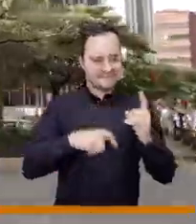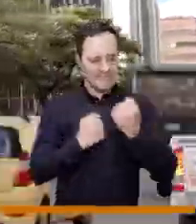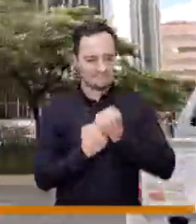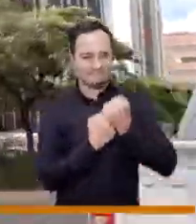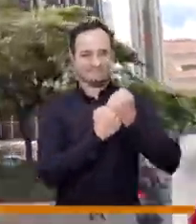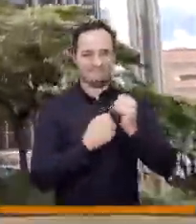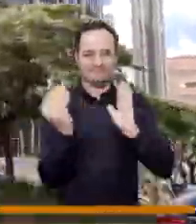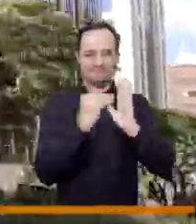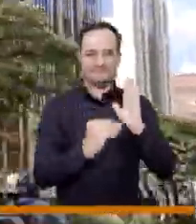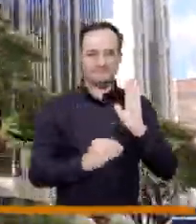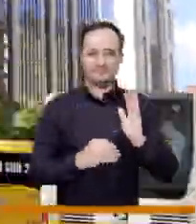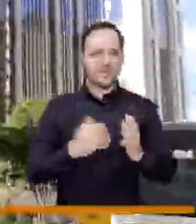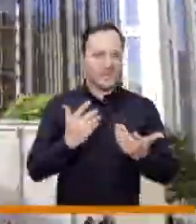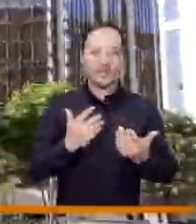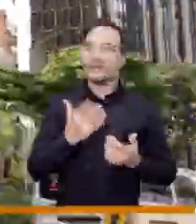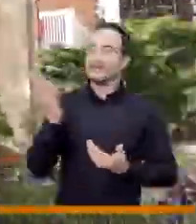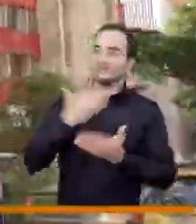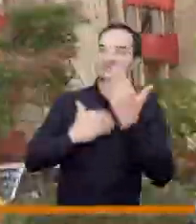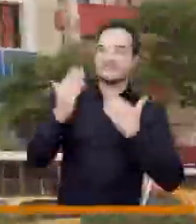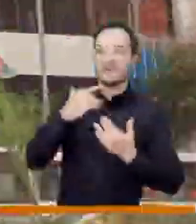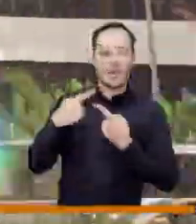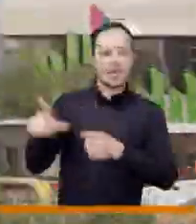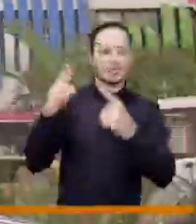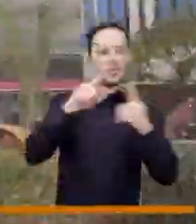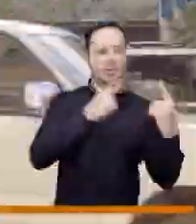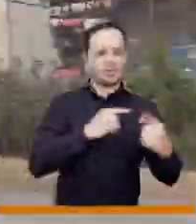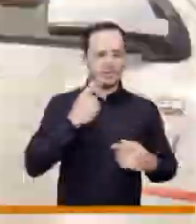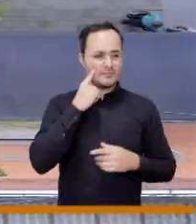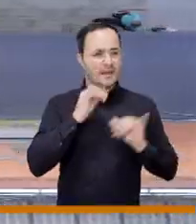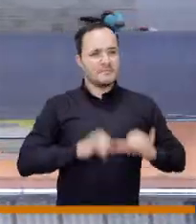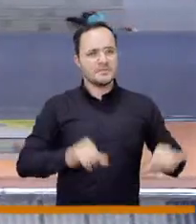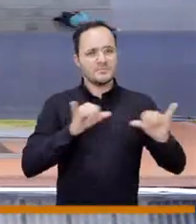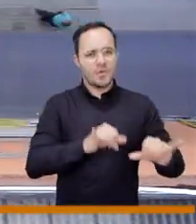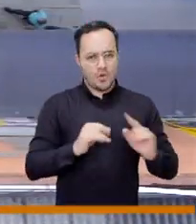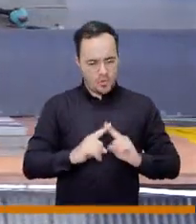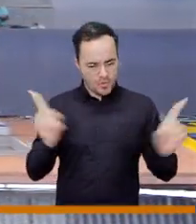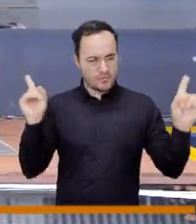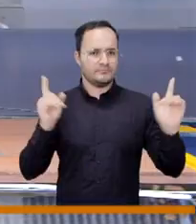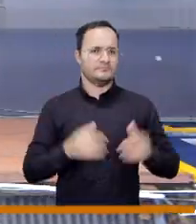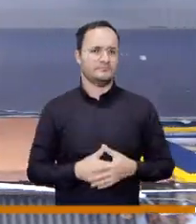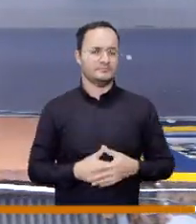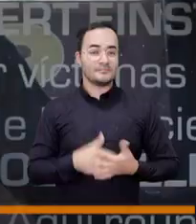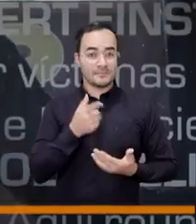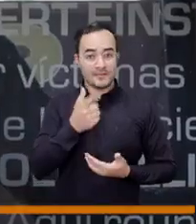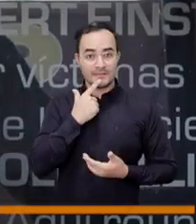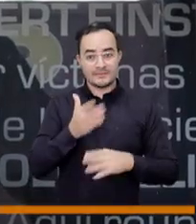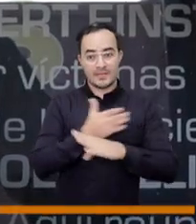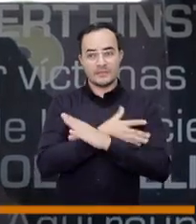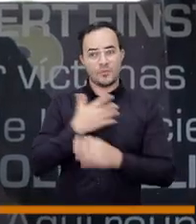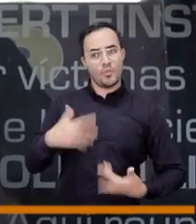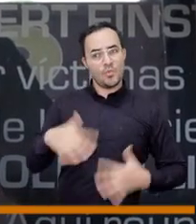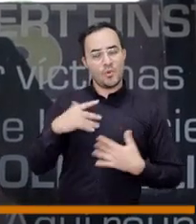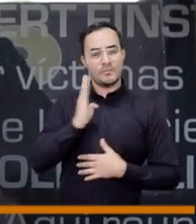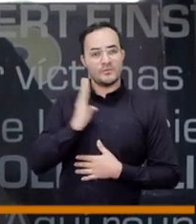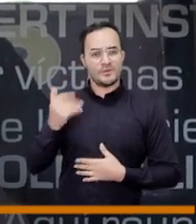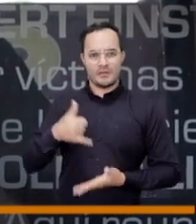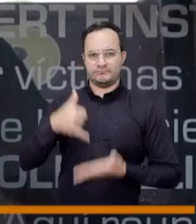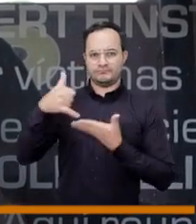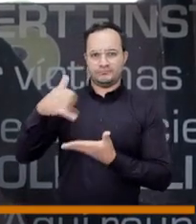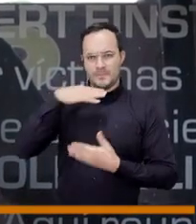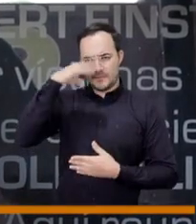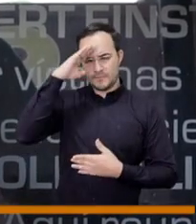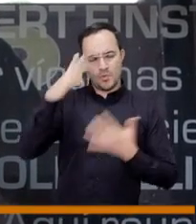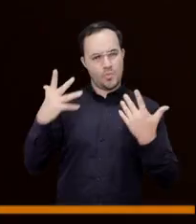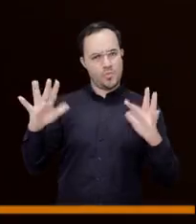trayendo personas a hacer cosas diferentes ahorita contabas ese premio que se ganaron las bibliotecas en medellín